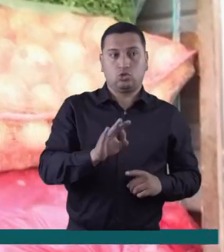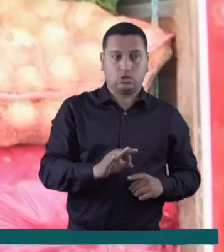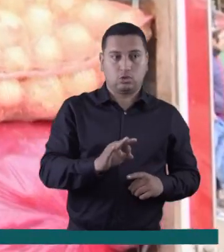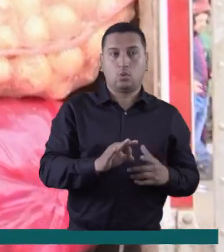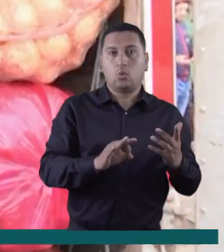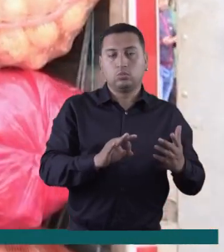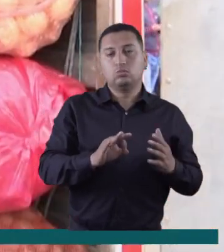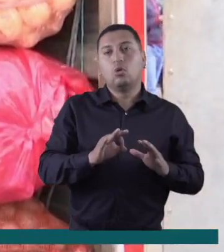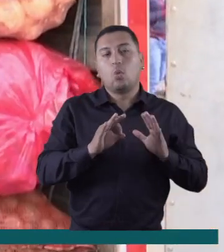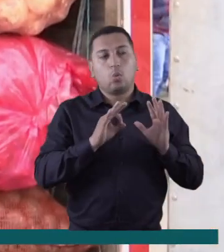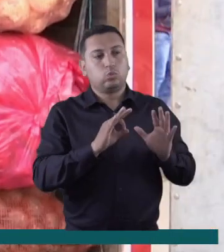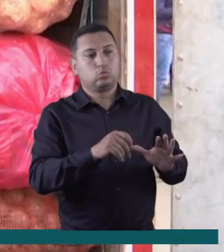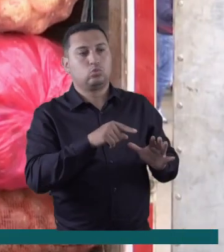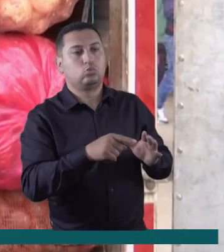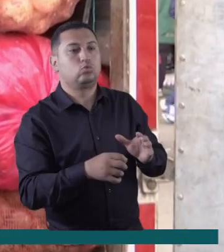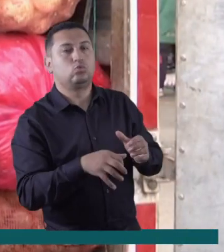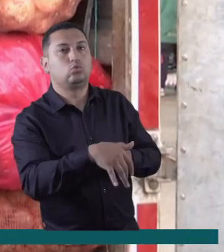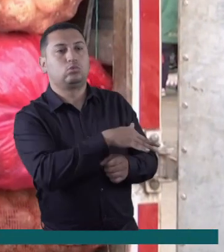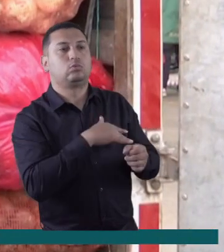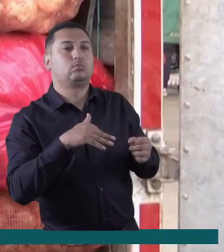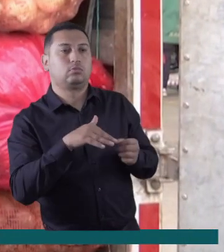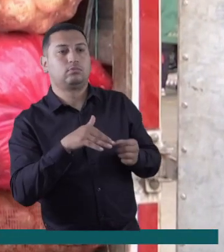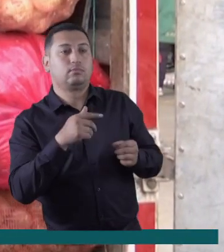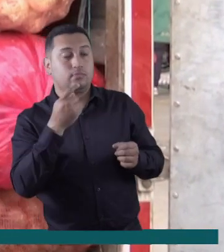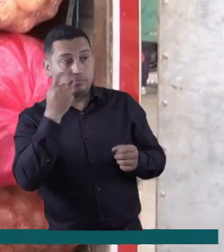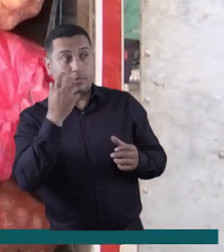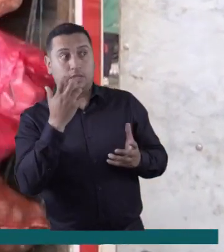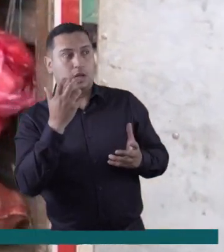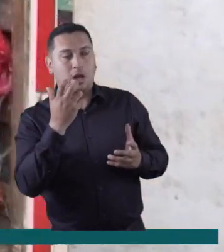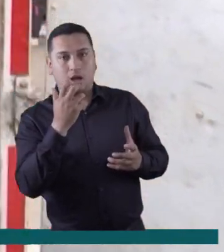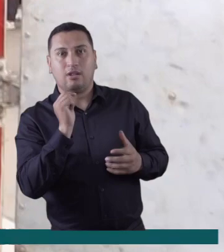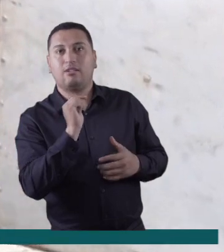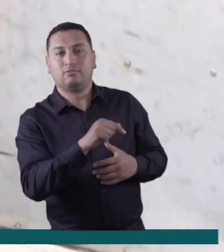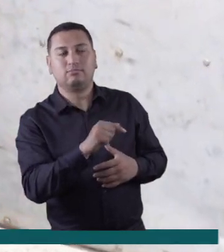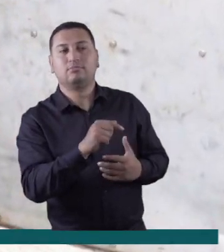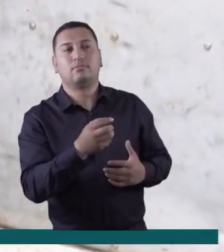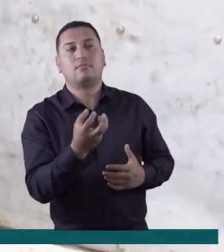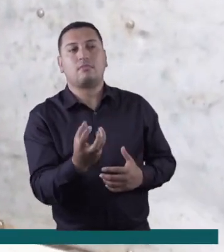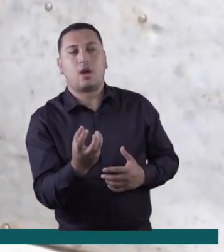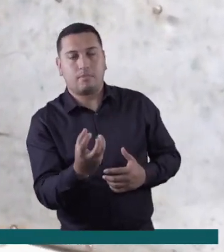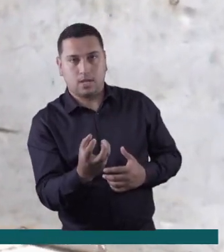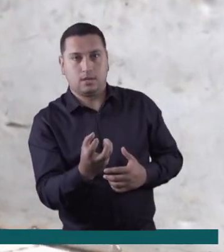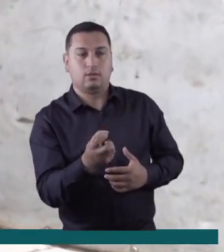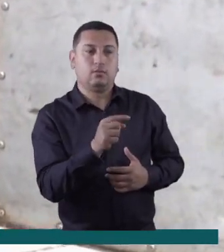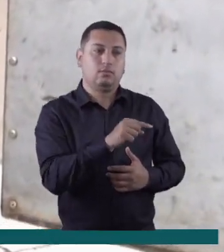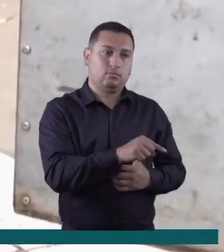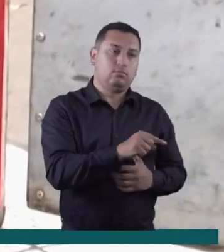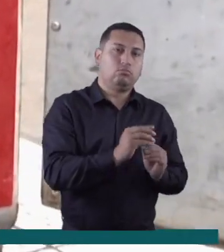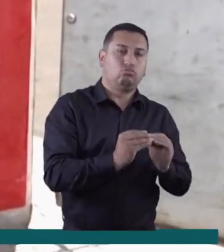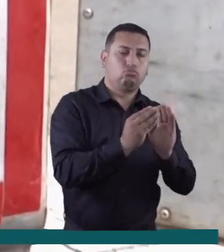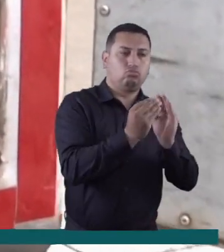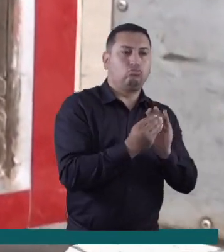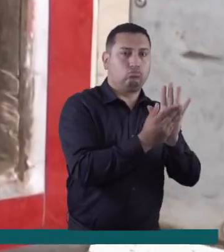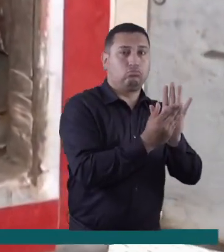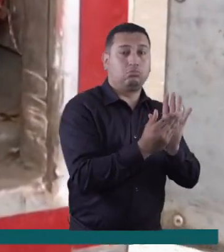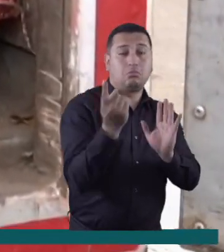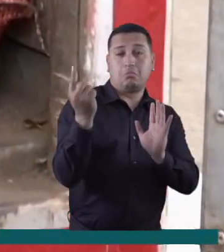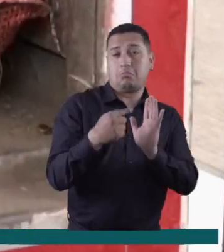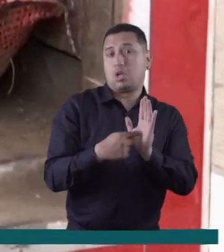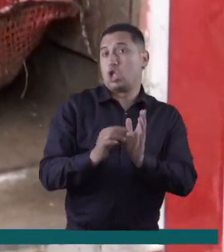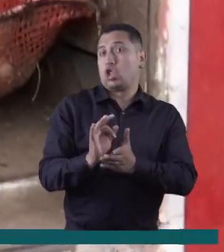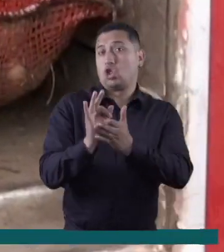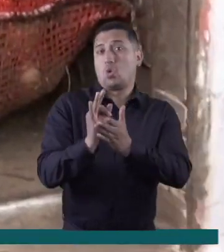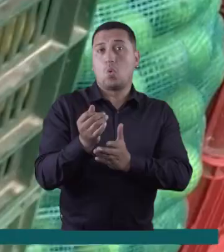de Cundinamarca. Se destacan las hortalizas y la papa. De este último producto se reciben por lo menos al día mil